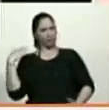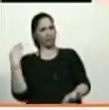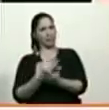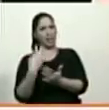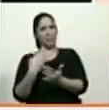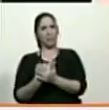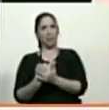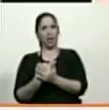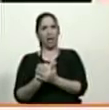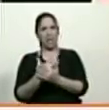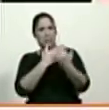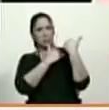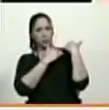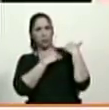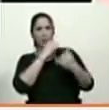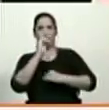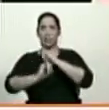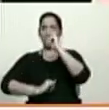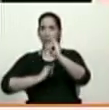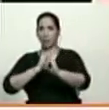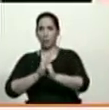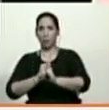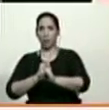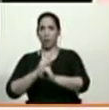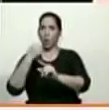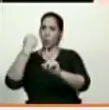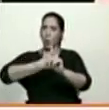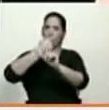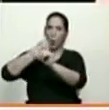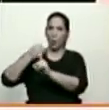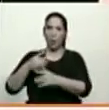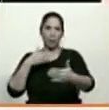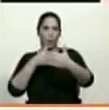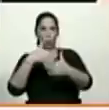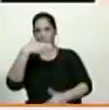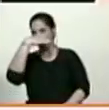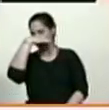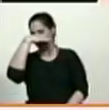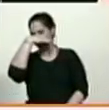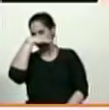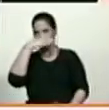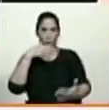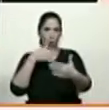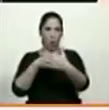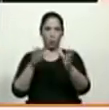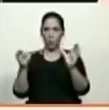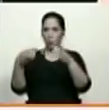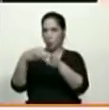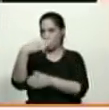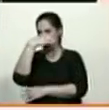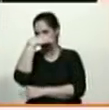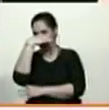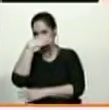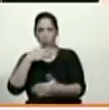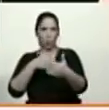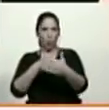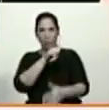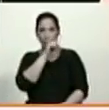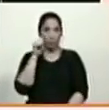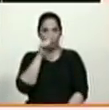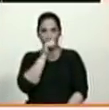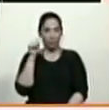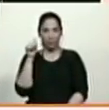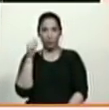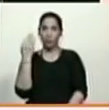responsabilidad internacional en el combate contra el paramilitarismo, contra las bandas criminales, contra el narcotráfico,